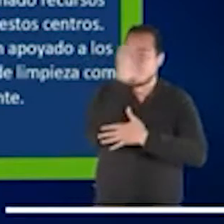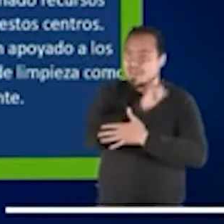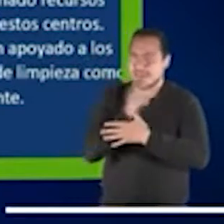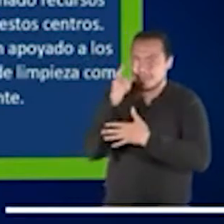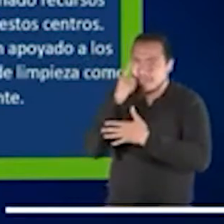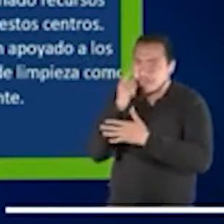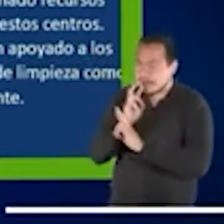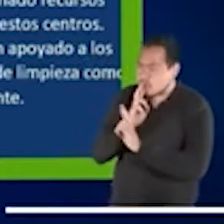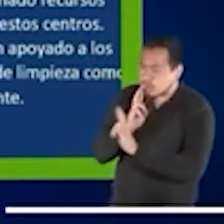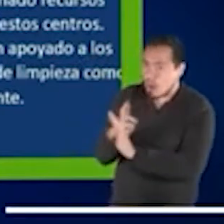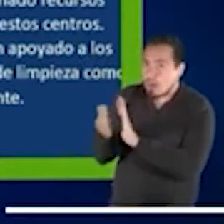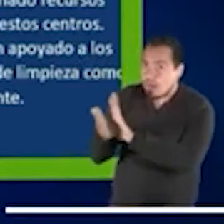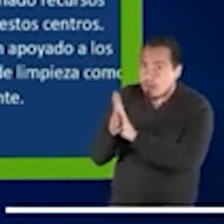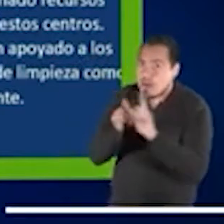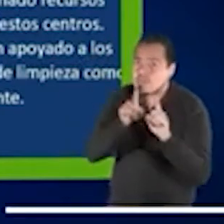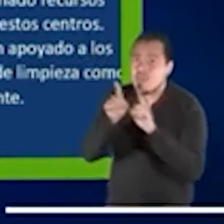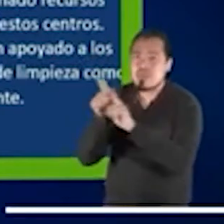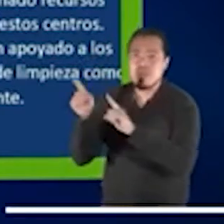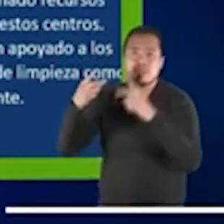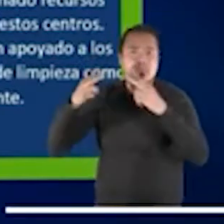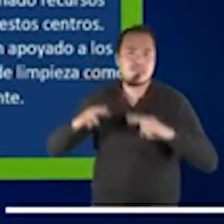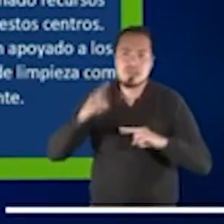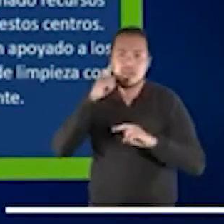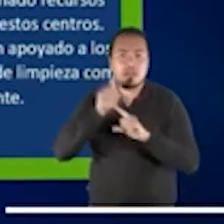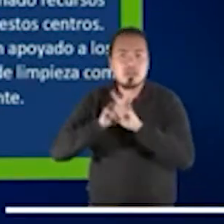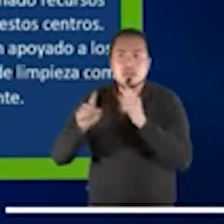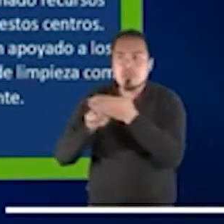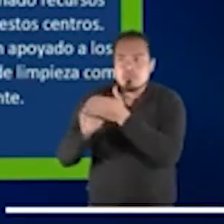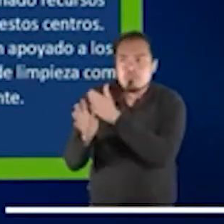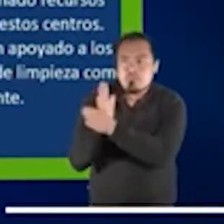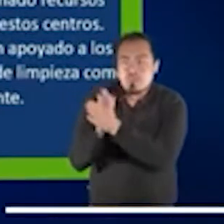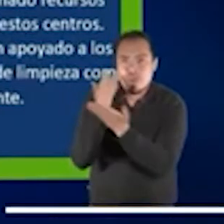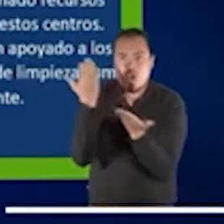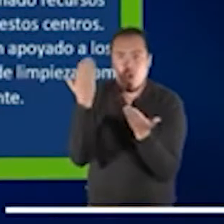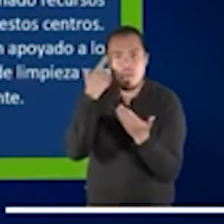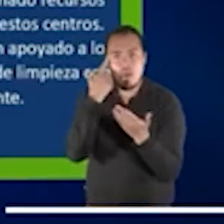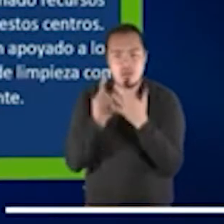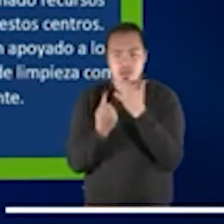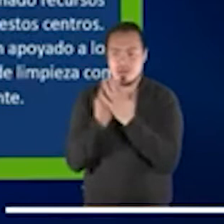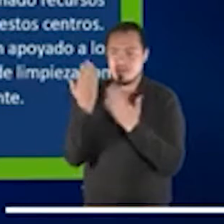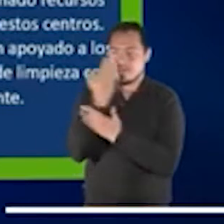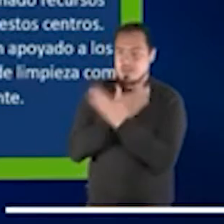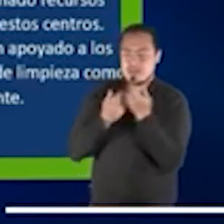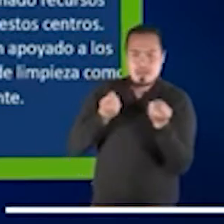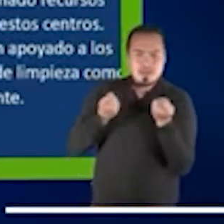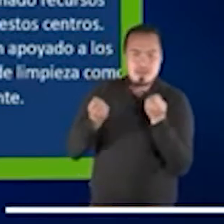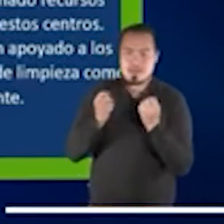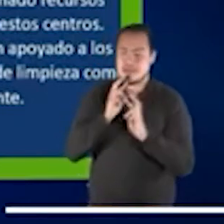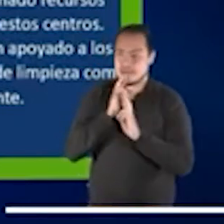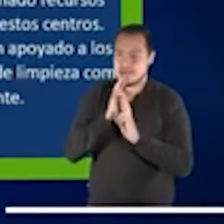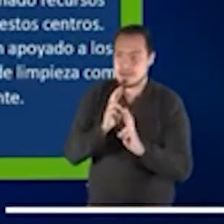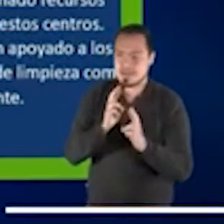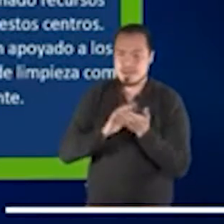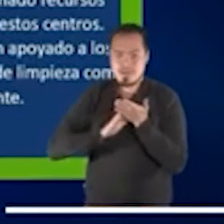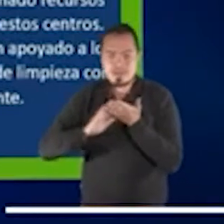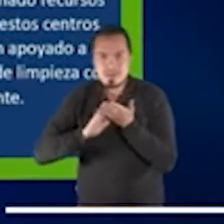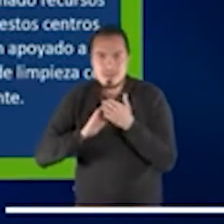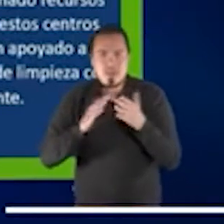han sido bastante diversas sobre cómo afrontar y reaccionar a la pandemia.